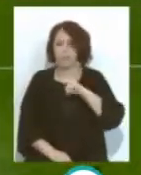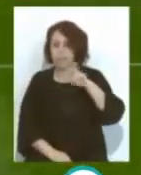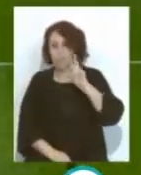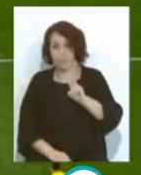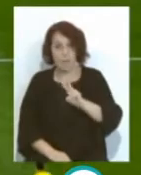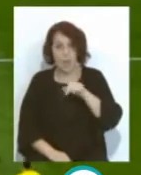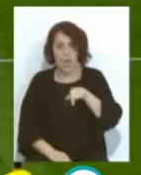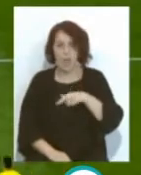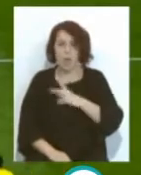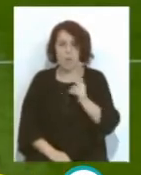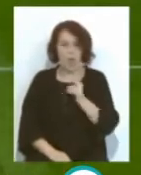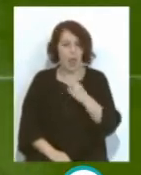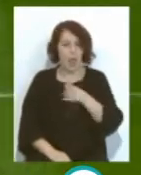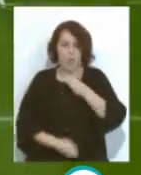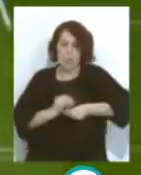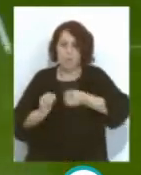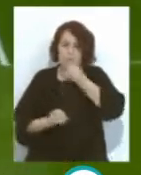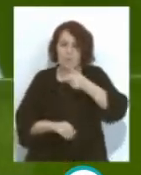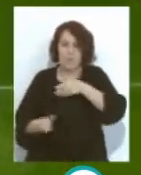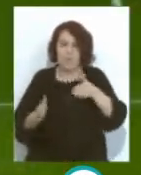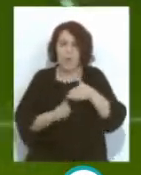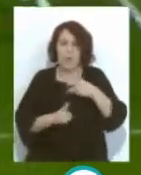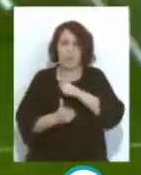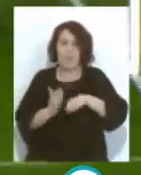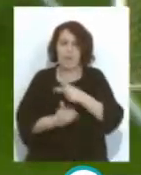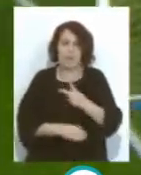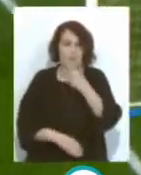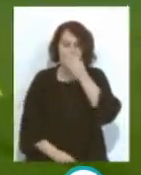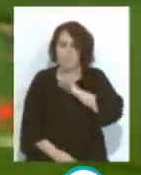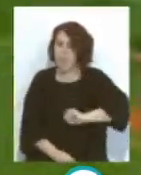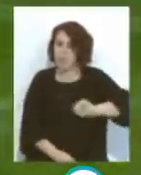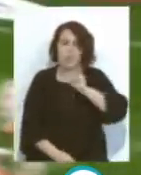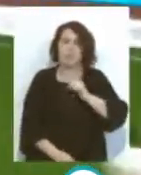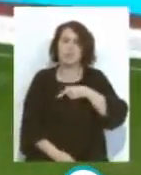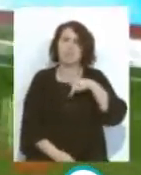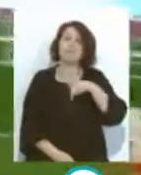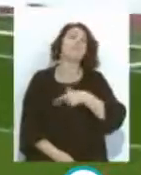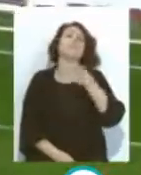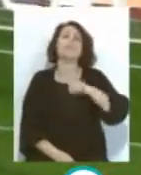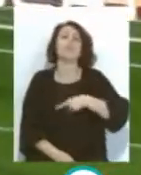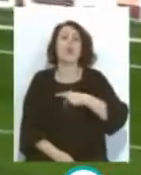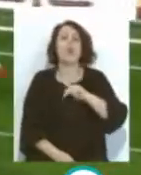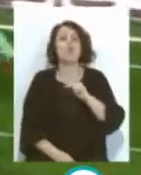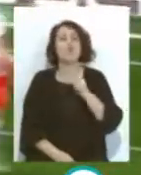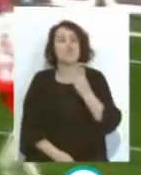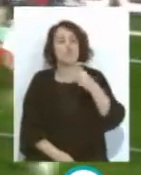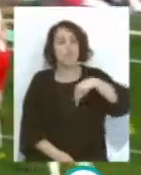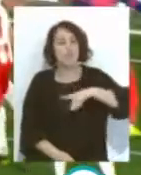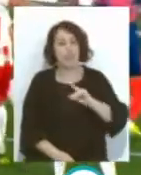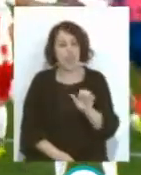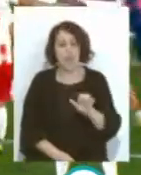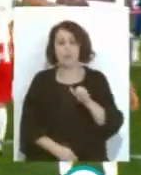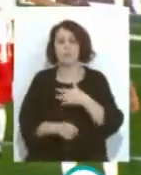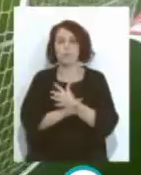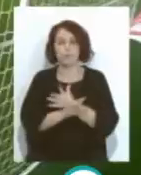Las cosas Muy pero que muy bien Esta temporada Dos fichajes espectaculares Y sobre todo También el de Koundé Que es un jugador